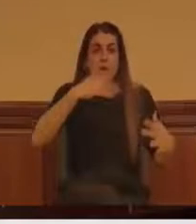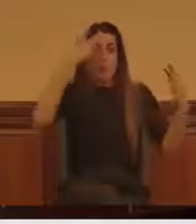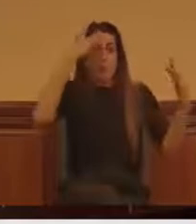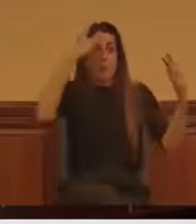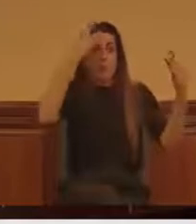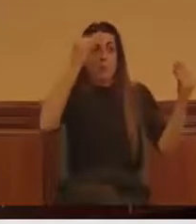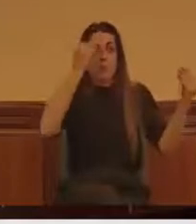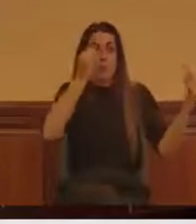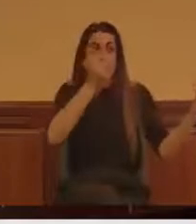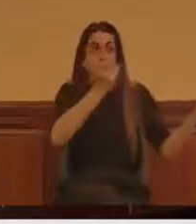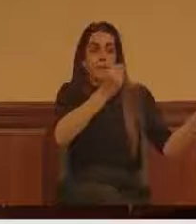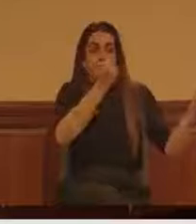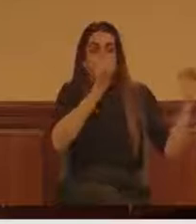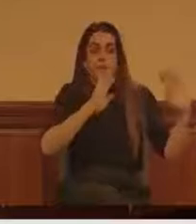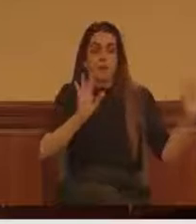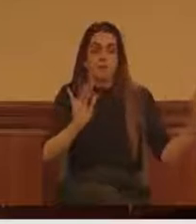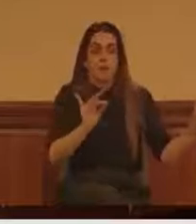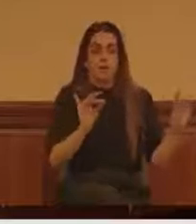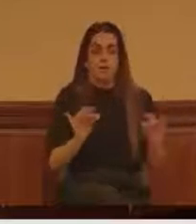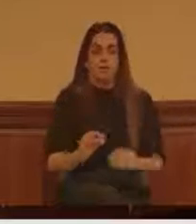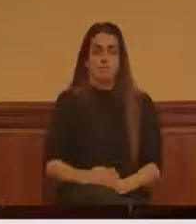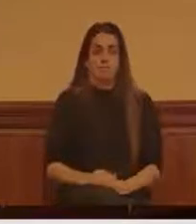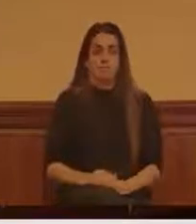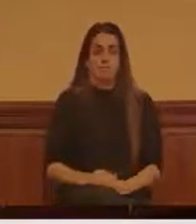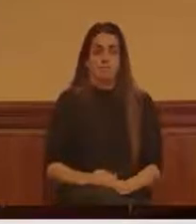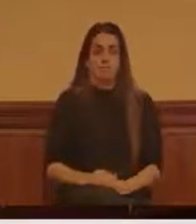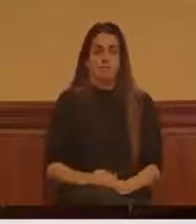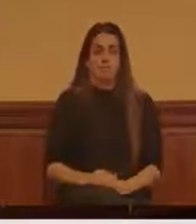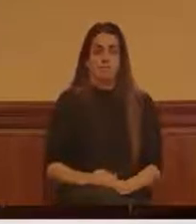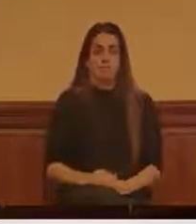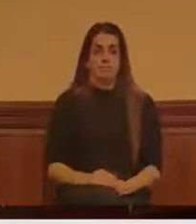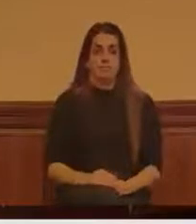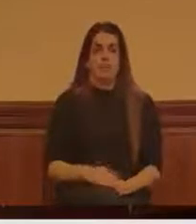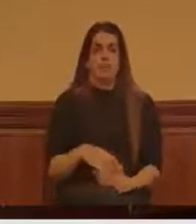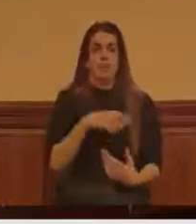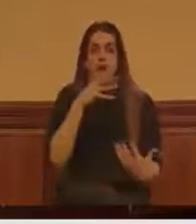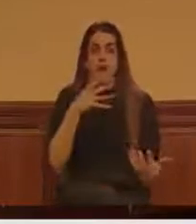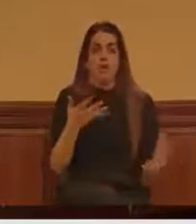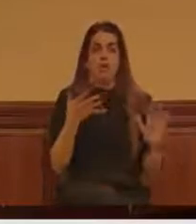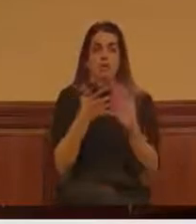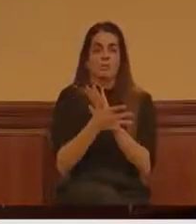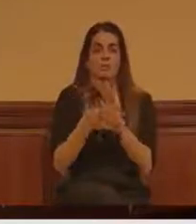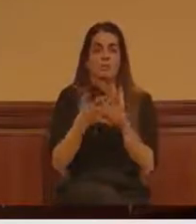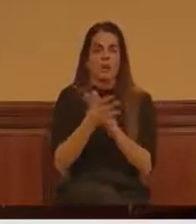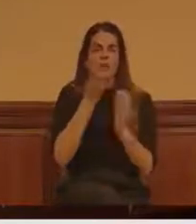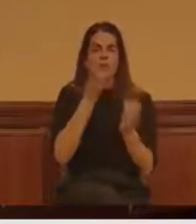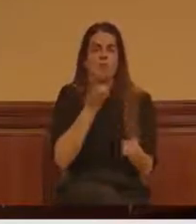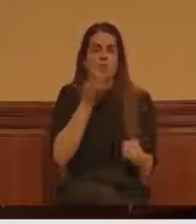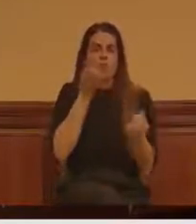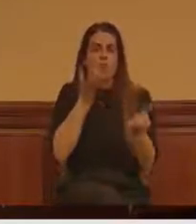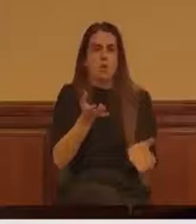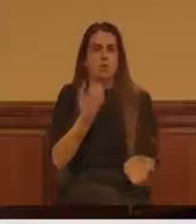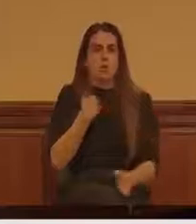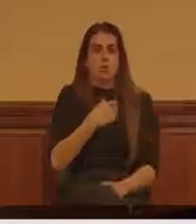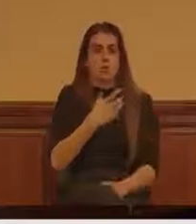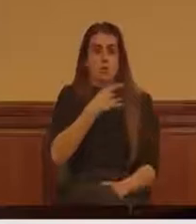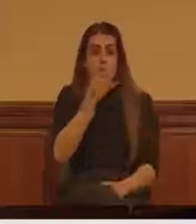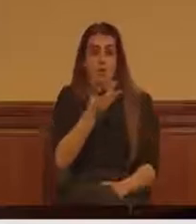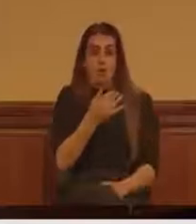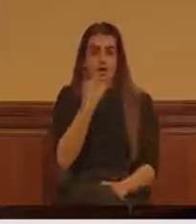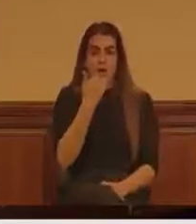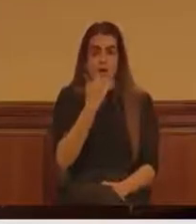primeros momentos. Les voy a contar, y no me avergüenzo de ello,